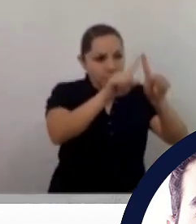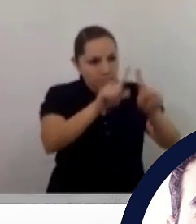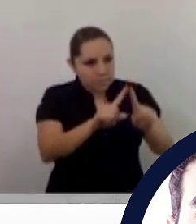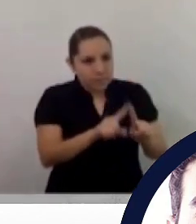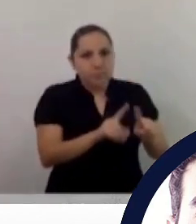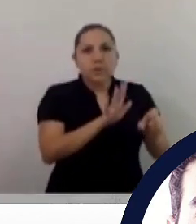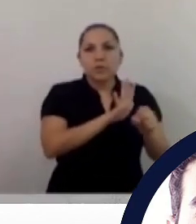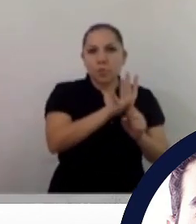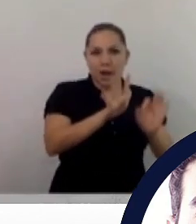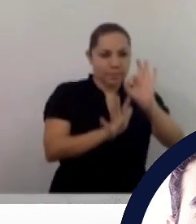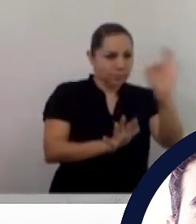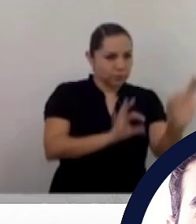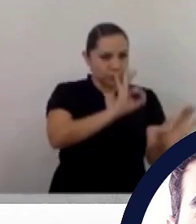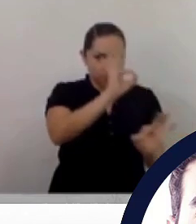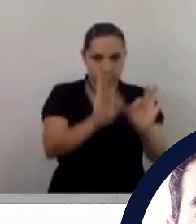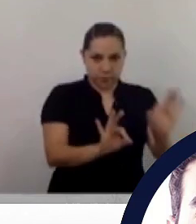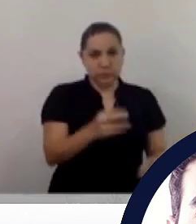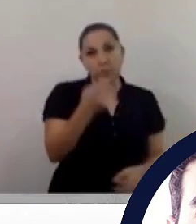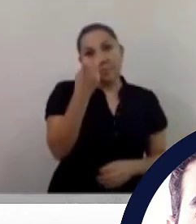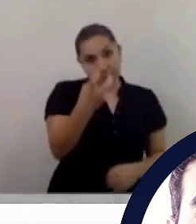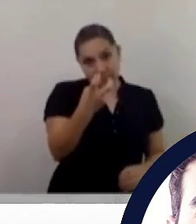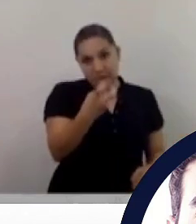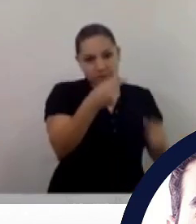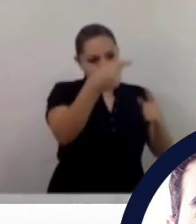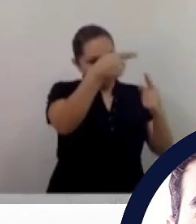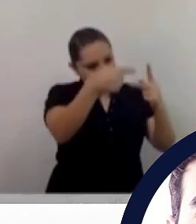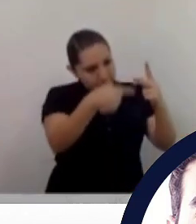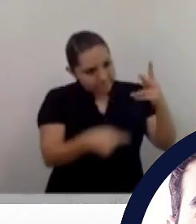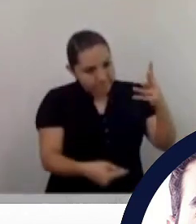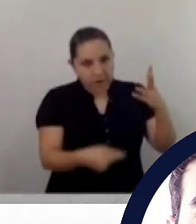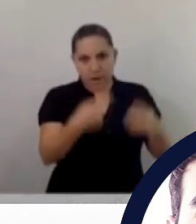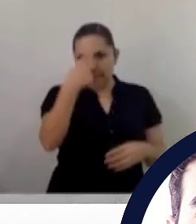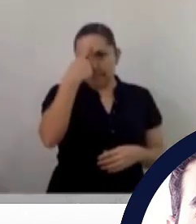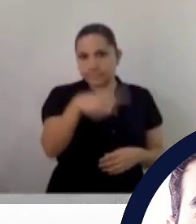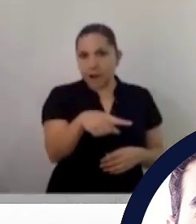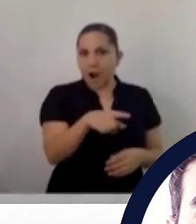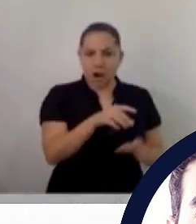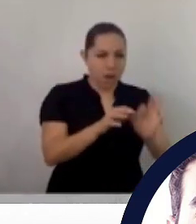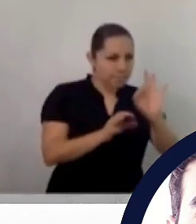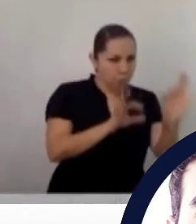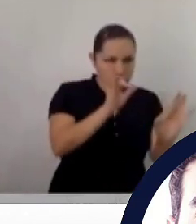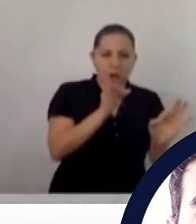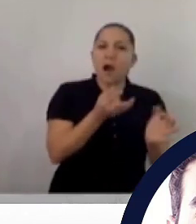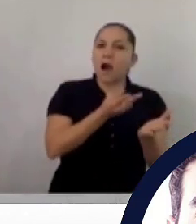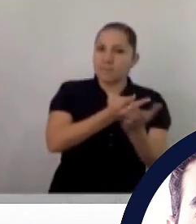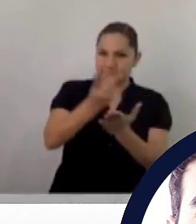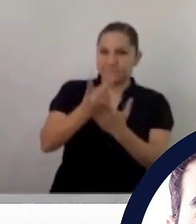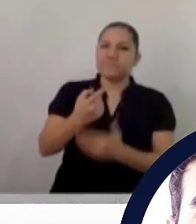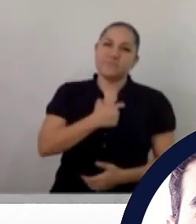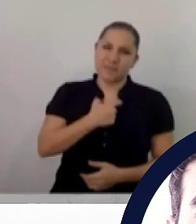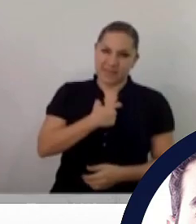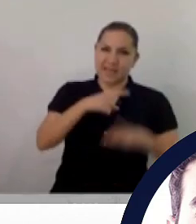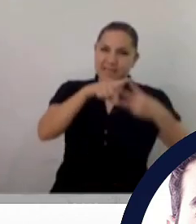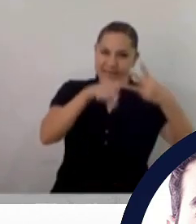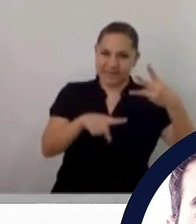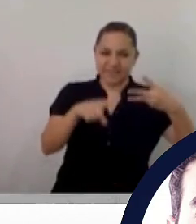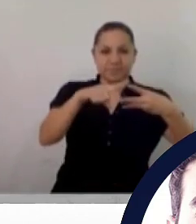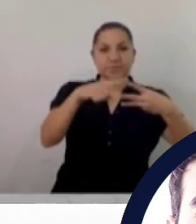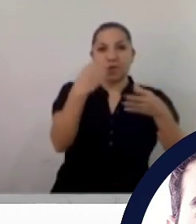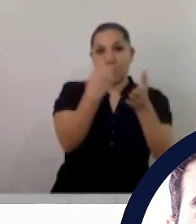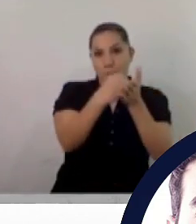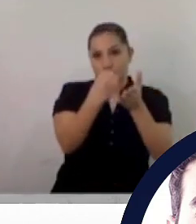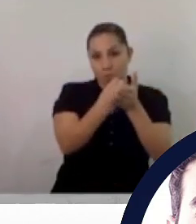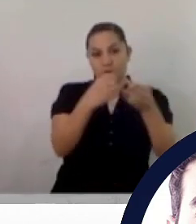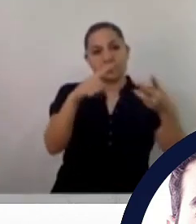para eso creo que la crisis que estamos viviendo, la crisis sanitaria y la crisis económica, pues es el pretexto perfecto para que